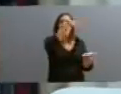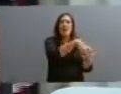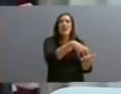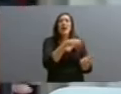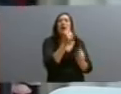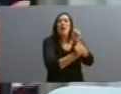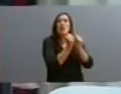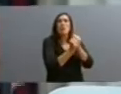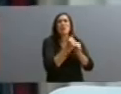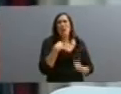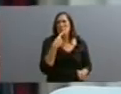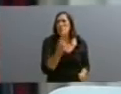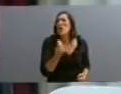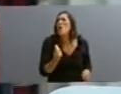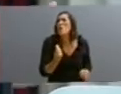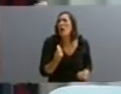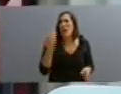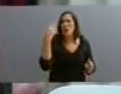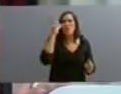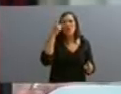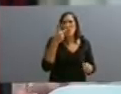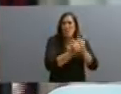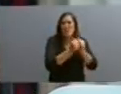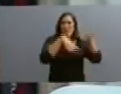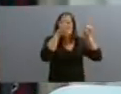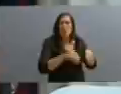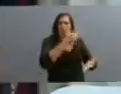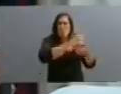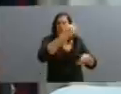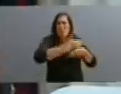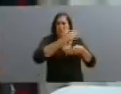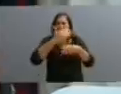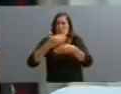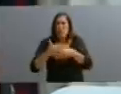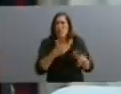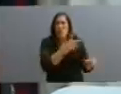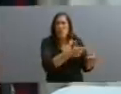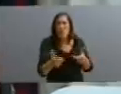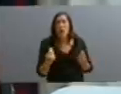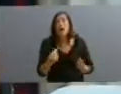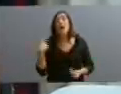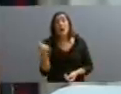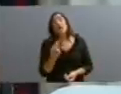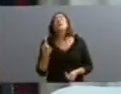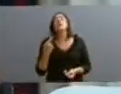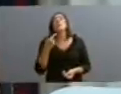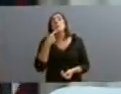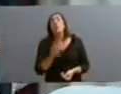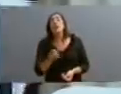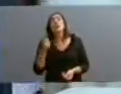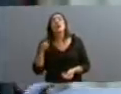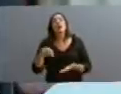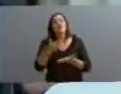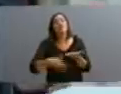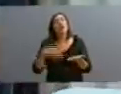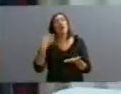Estamos hablando del 82, estaba todo cerrado, no había nada. Por lo tanto, para salir de la difícil situación por la que están atravesando necesitaban y